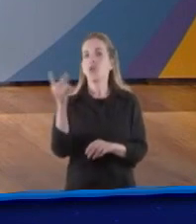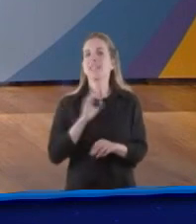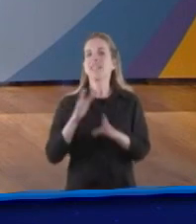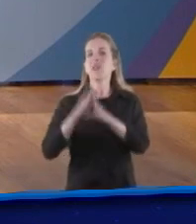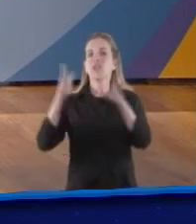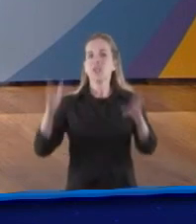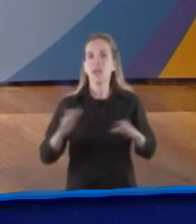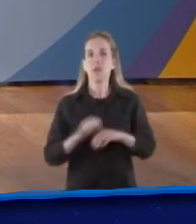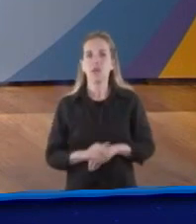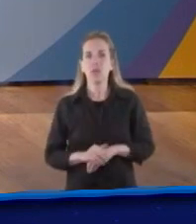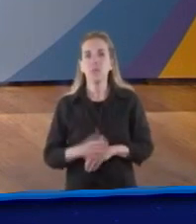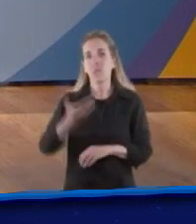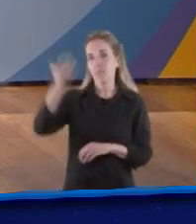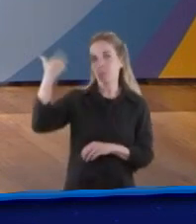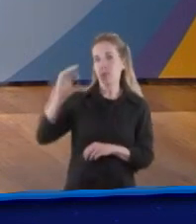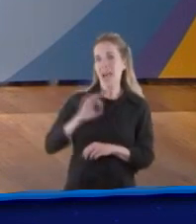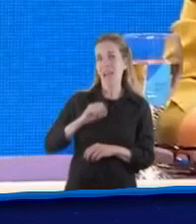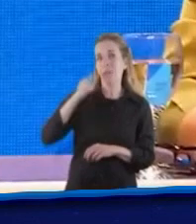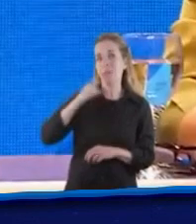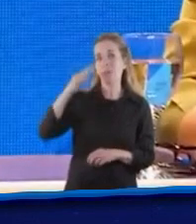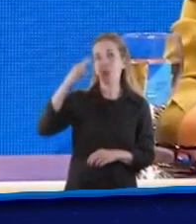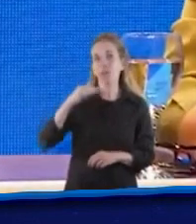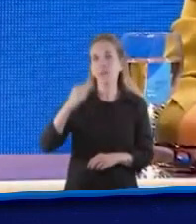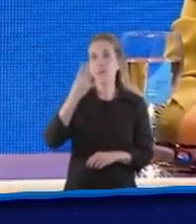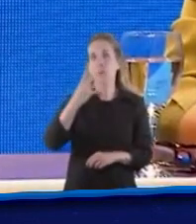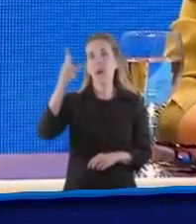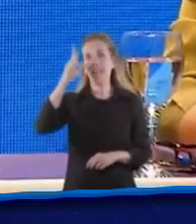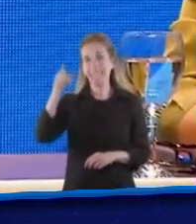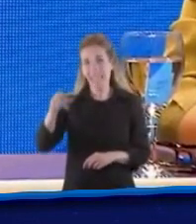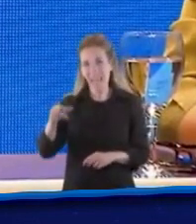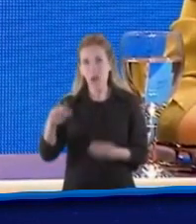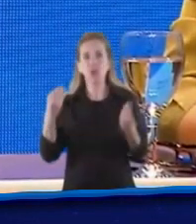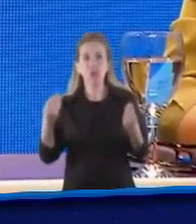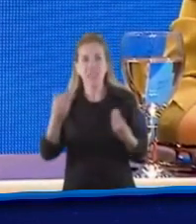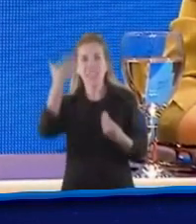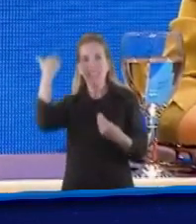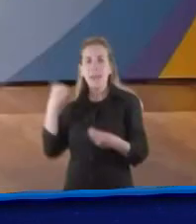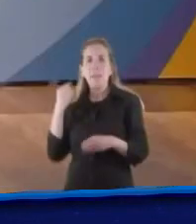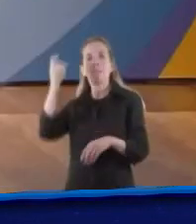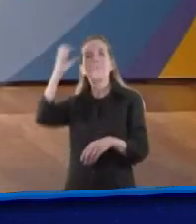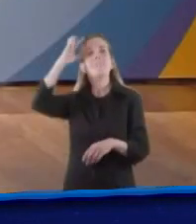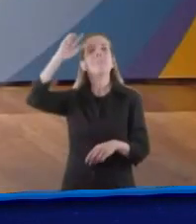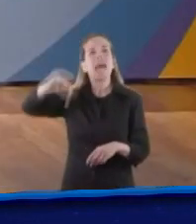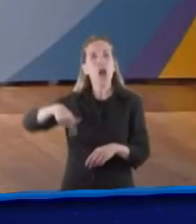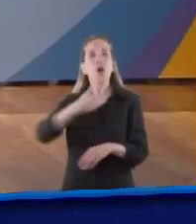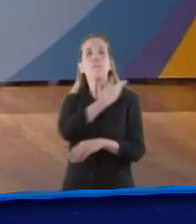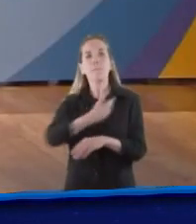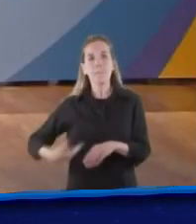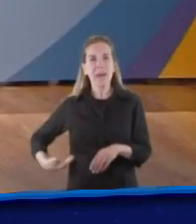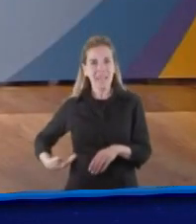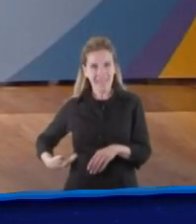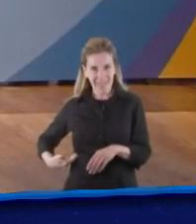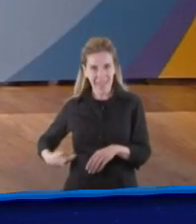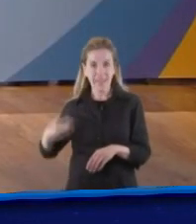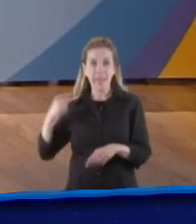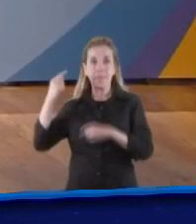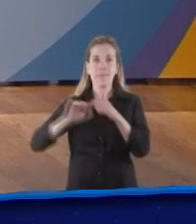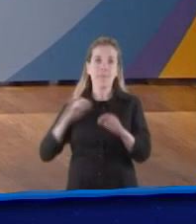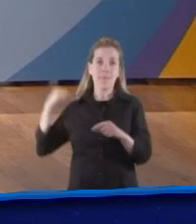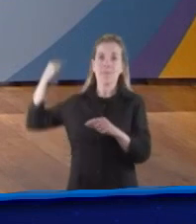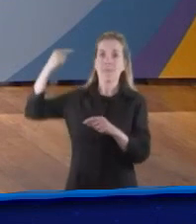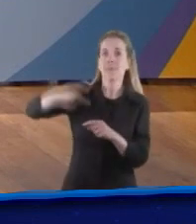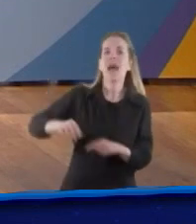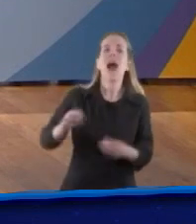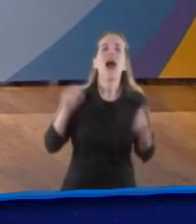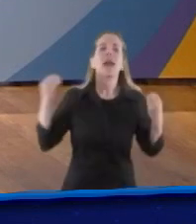no sustentable, obviamente que todos y todas vamos a estar afectados. Tanto es así la interrelación entre los problemas, entre las, digamos,